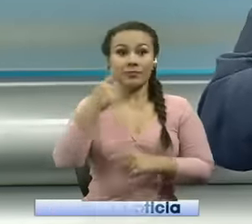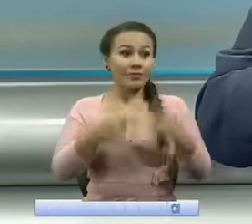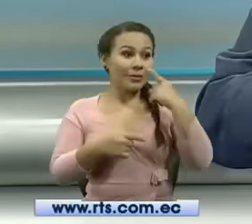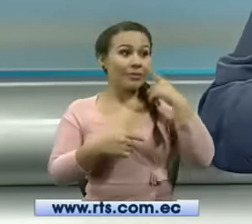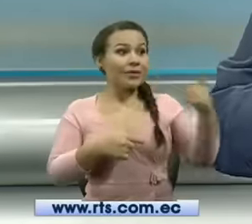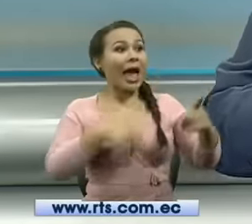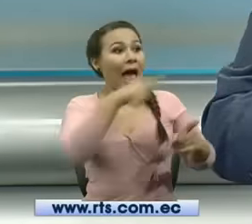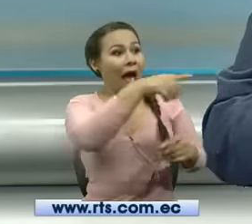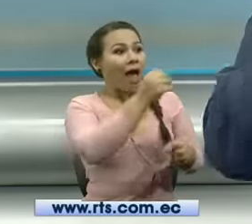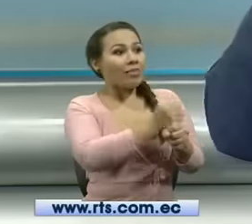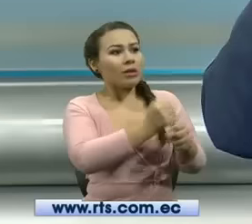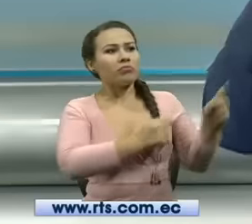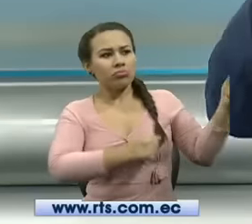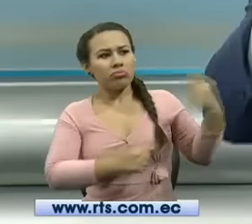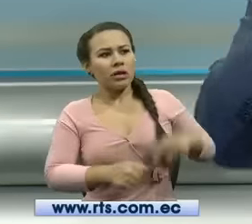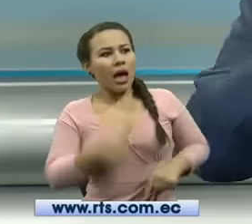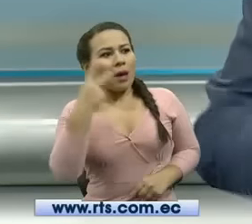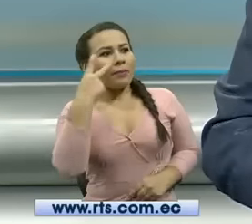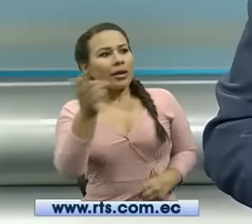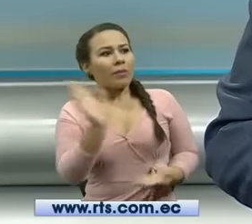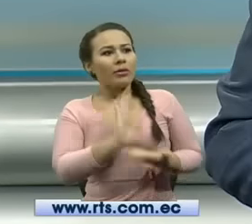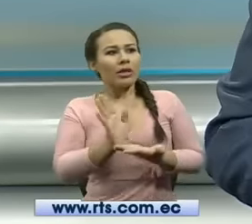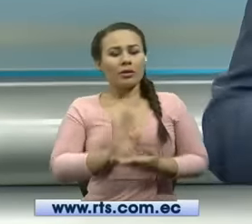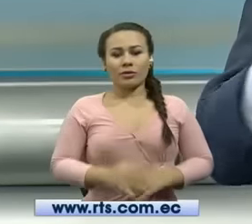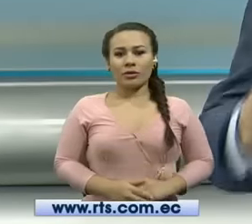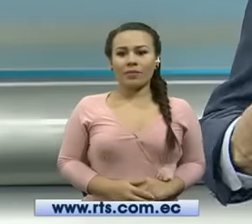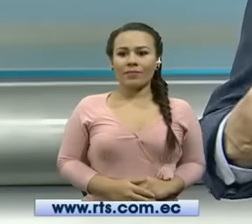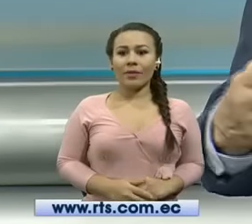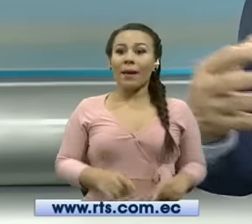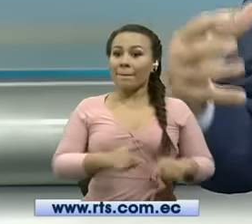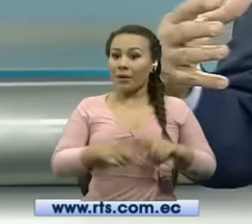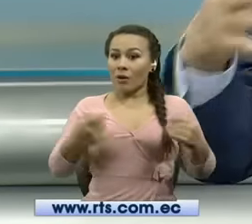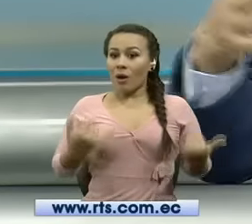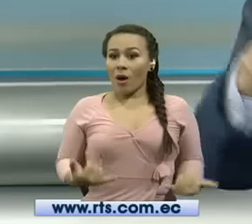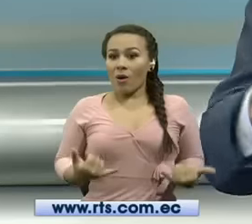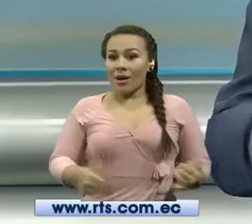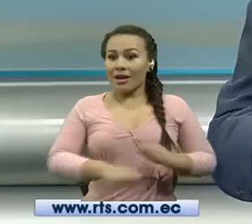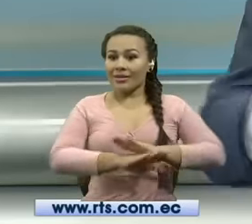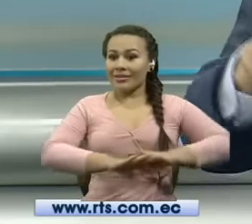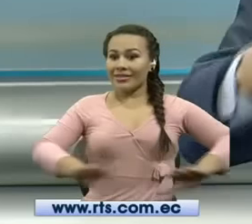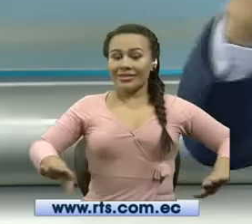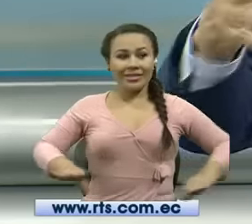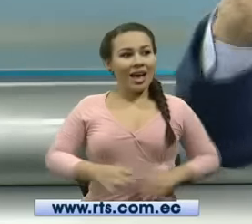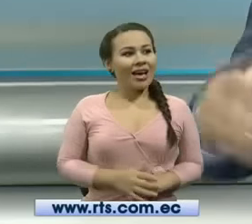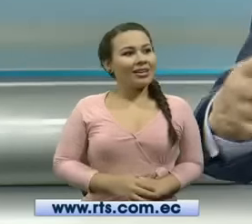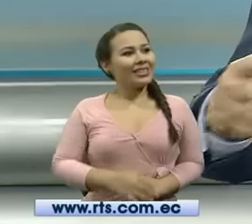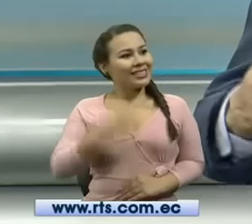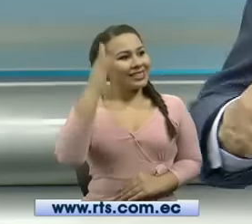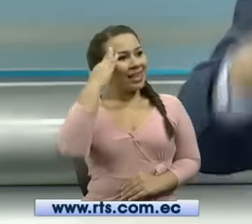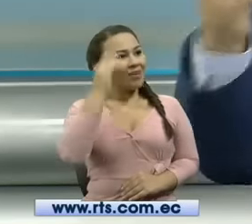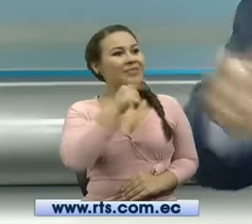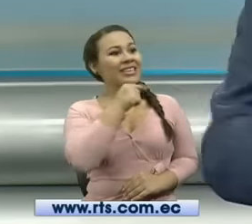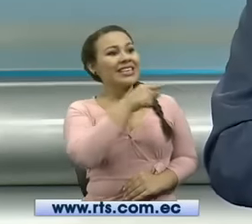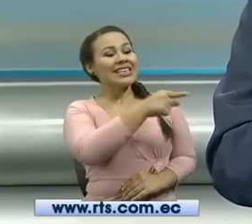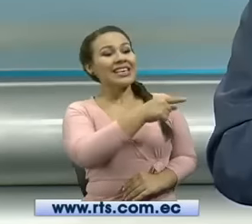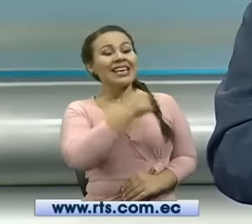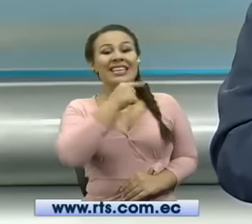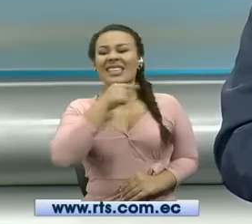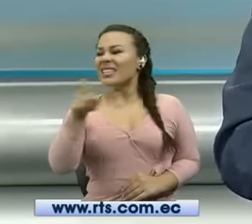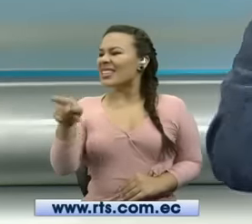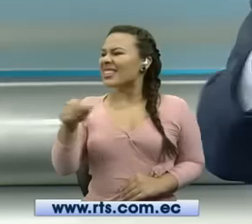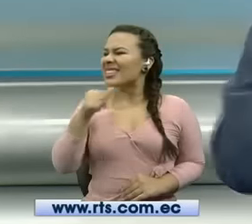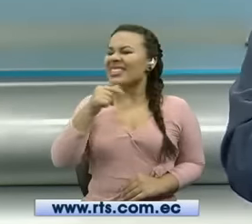que fulano trabaja aquí porque lo veíamos a través de la pantalla pero ahora hemos logrado saber quién es quién ya somos